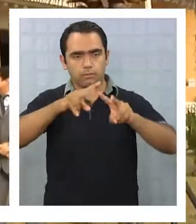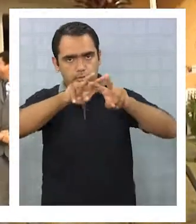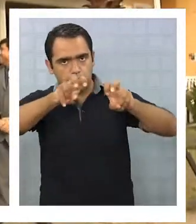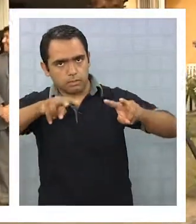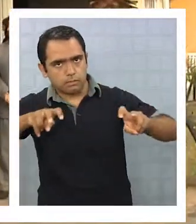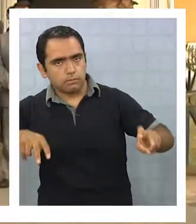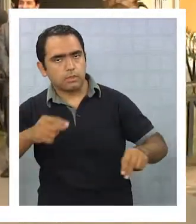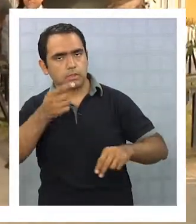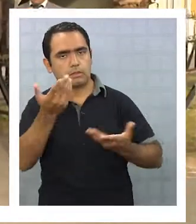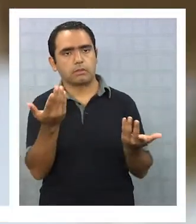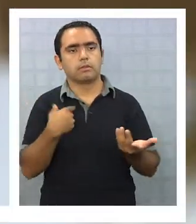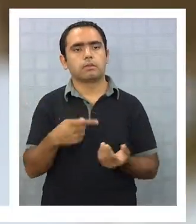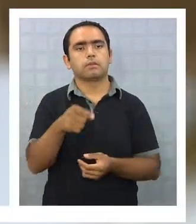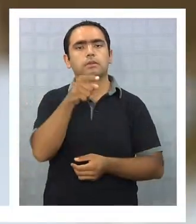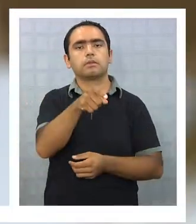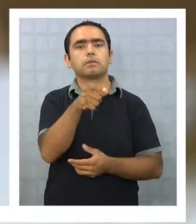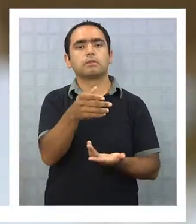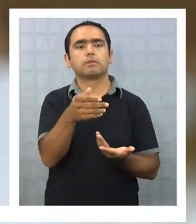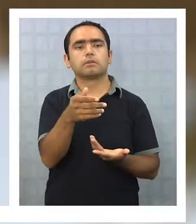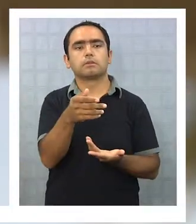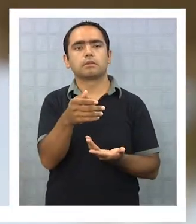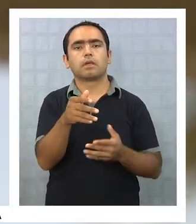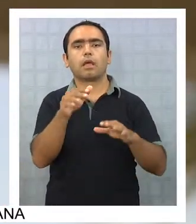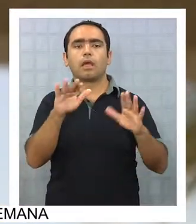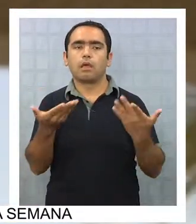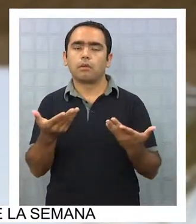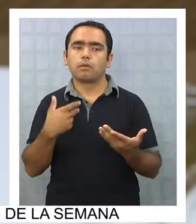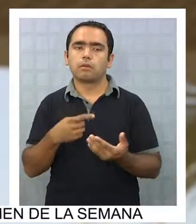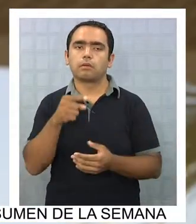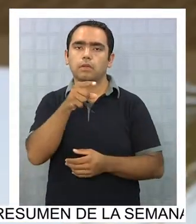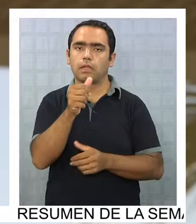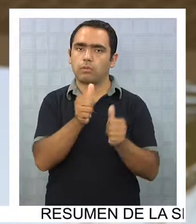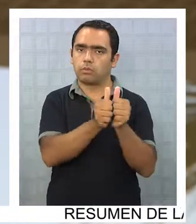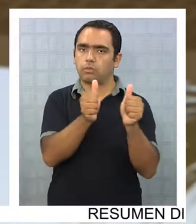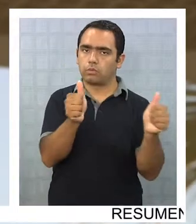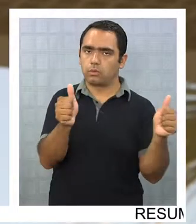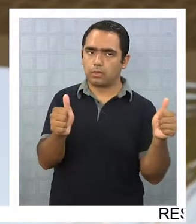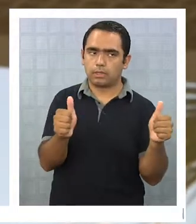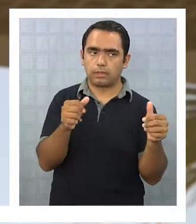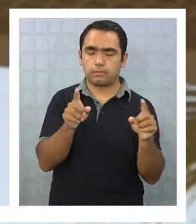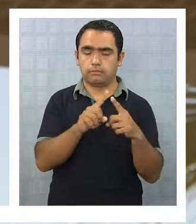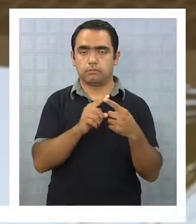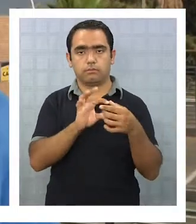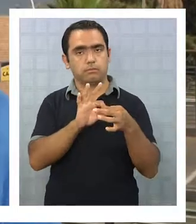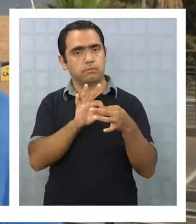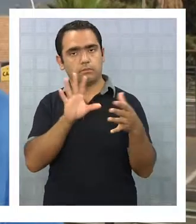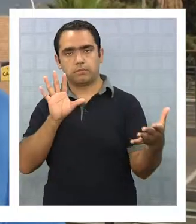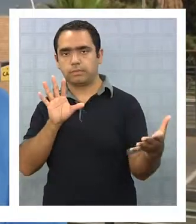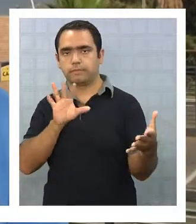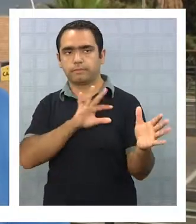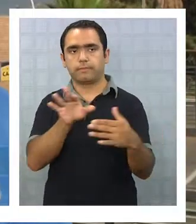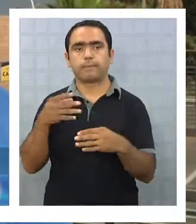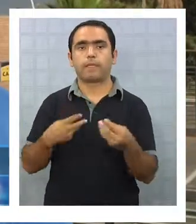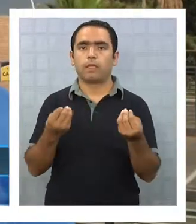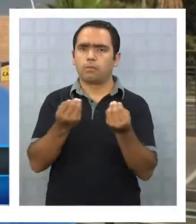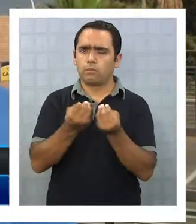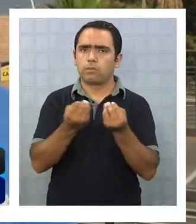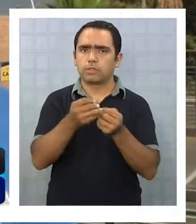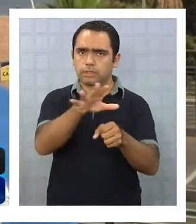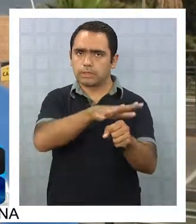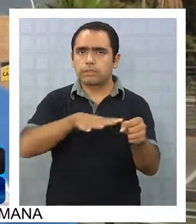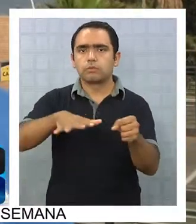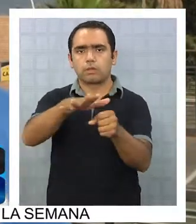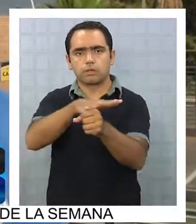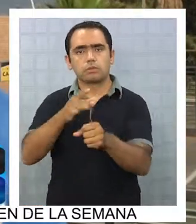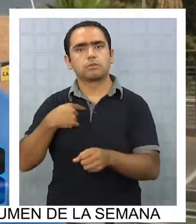respectivos. En consecuencia, determinar la desvinculación de las autoridades afectadas. Hay una serie de hechos concretos que